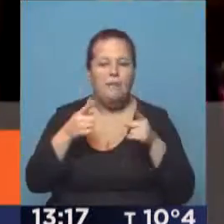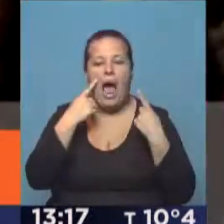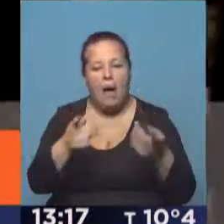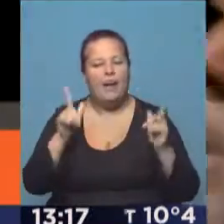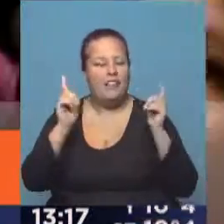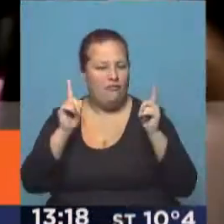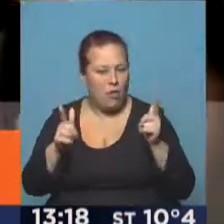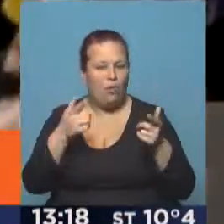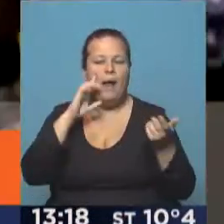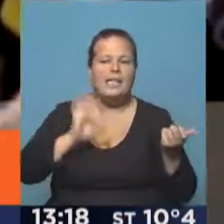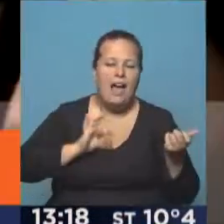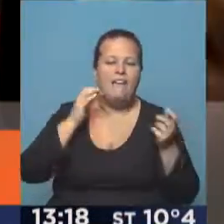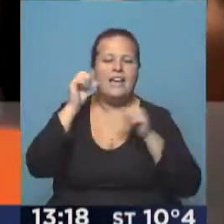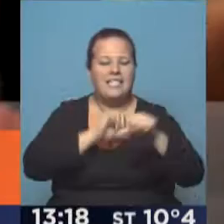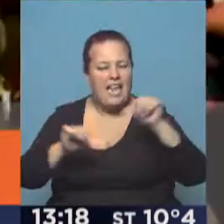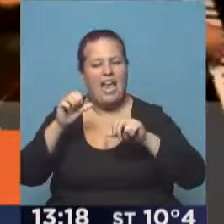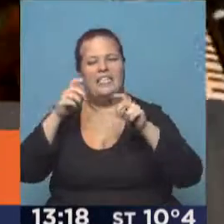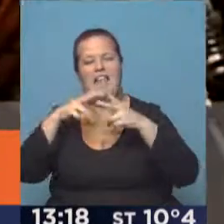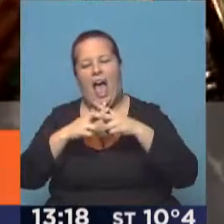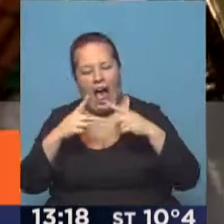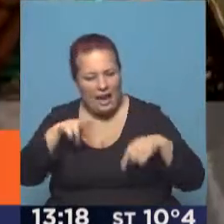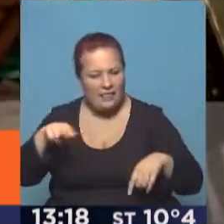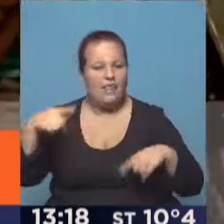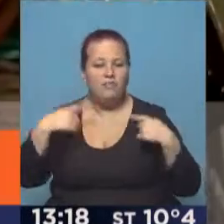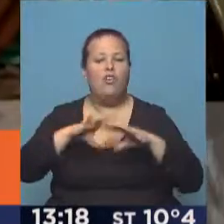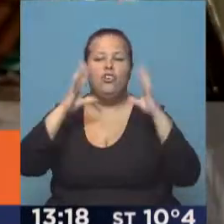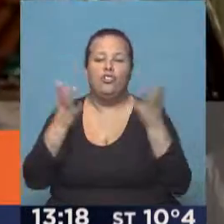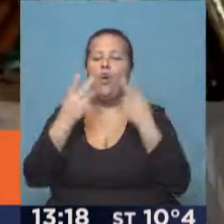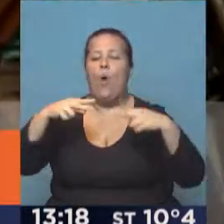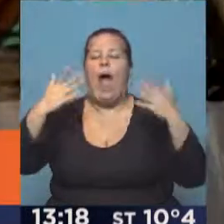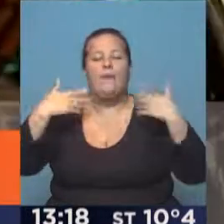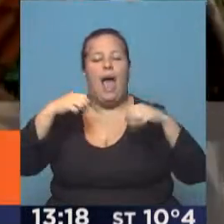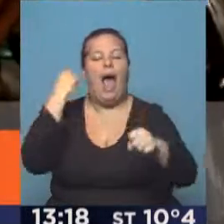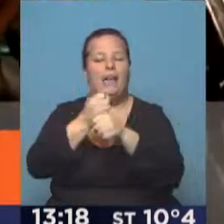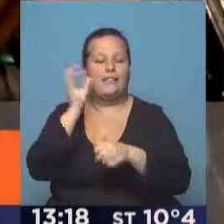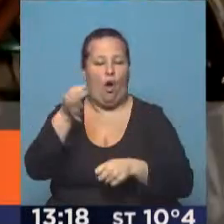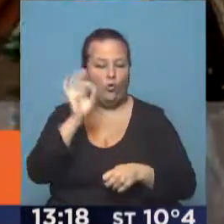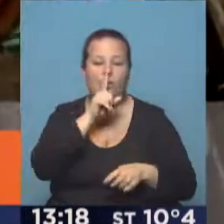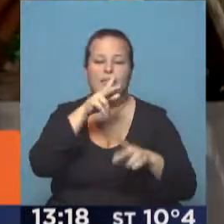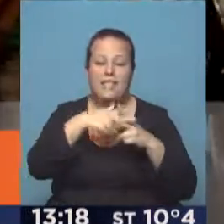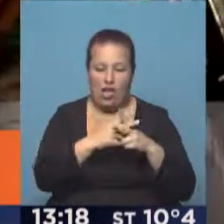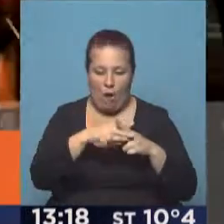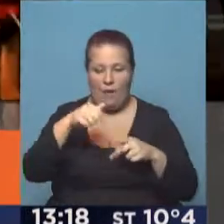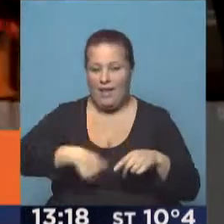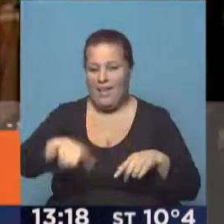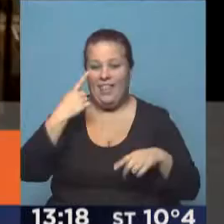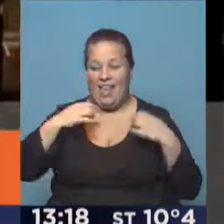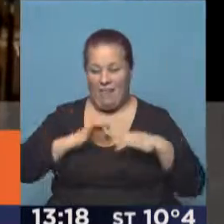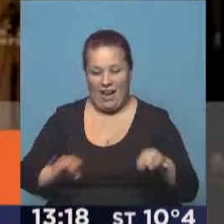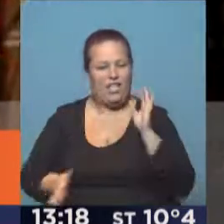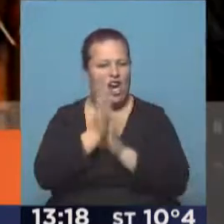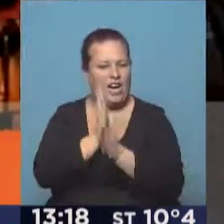disfrutar el conocimiento, la ciencia, el arte y por supuesto un paseo abierto hasta octubre, Tecnópolis, en estos días de vacaciones